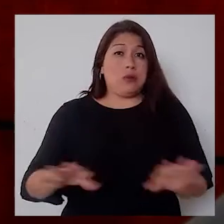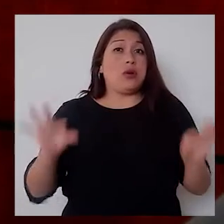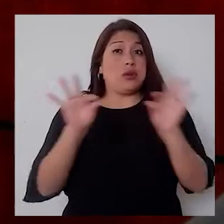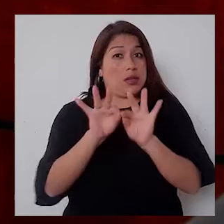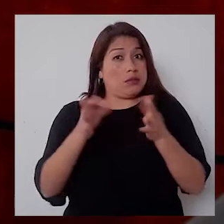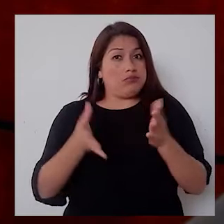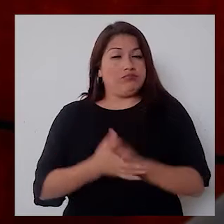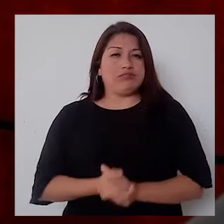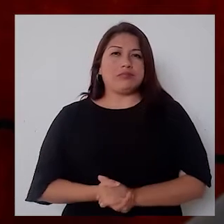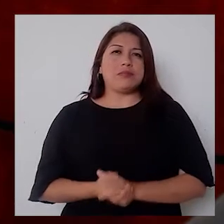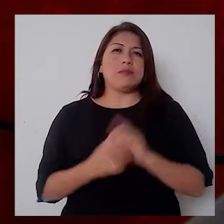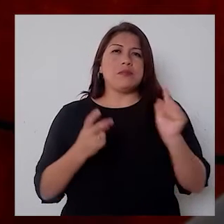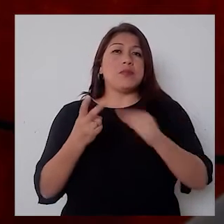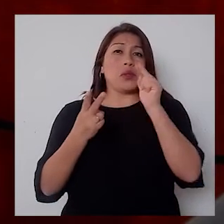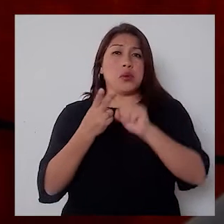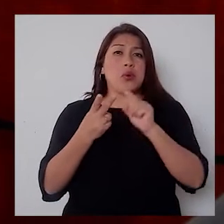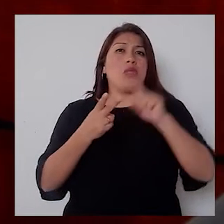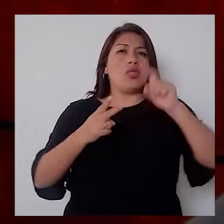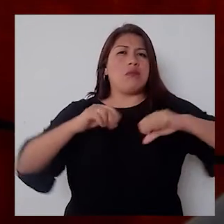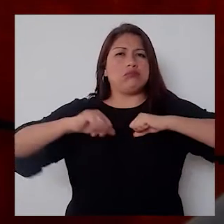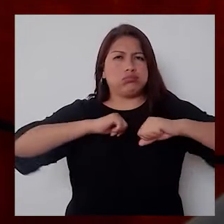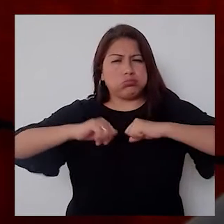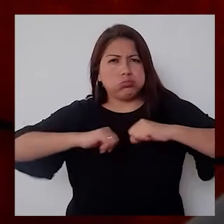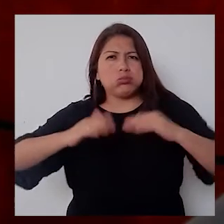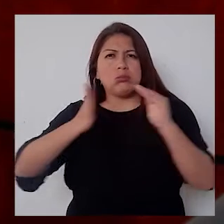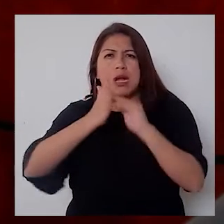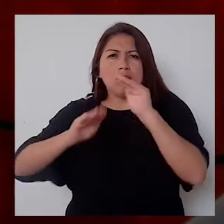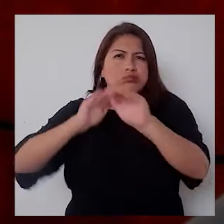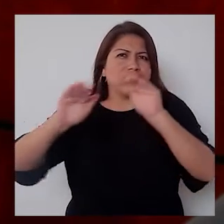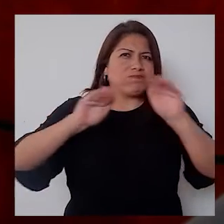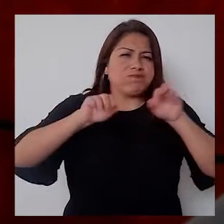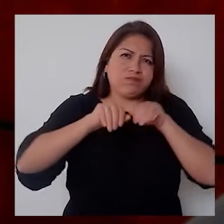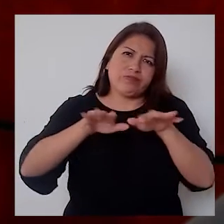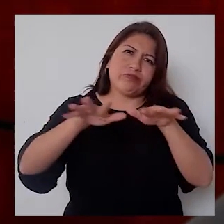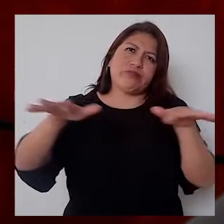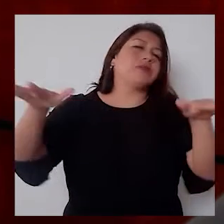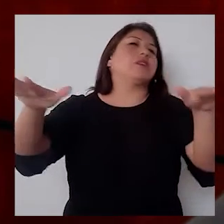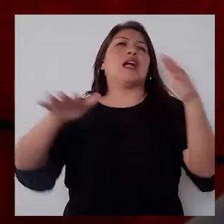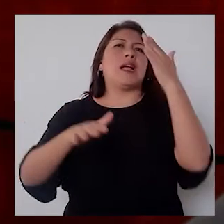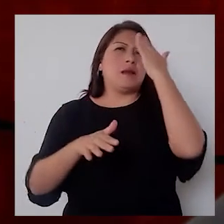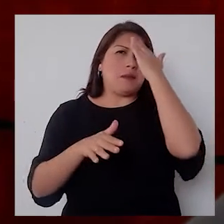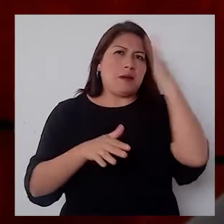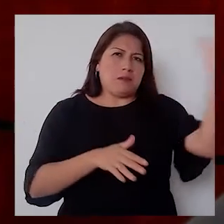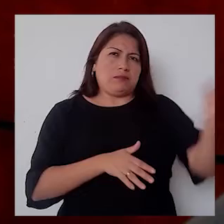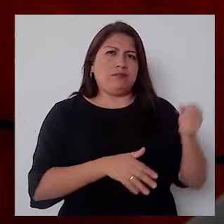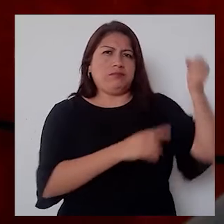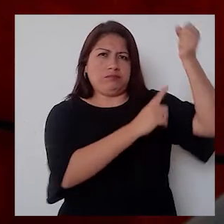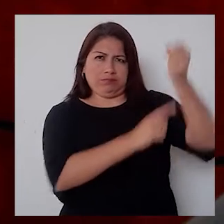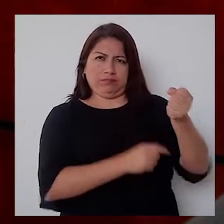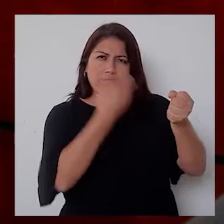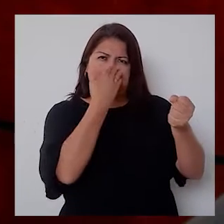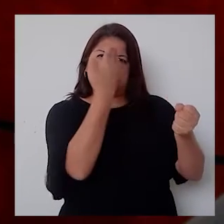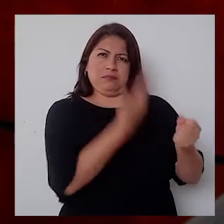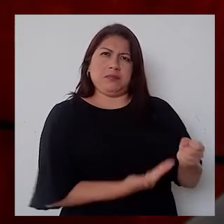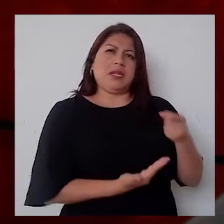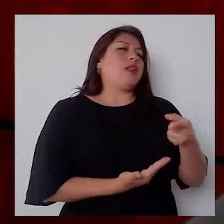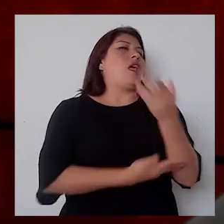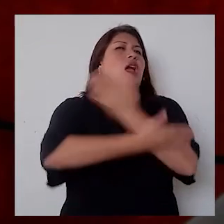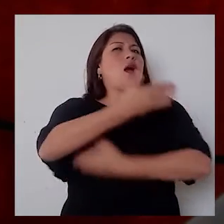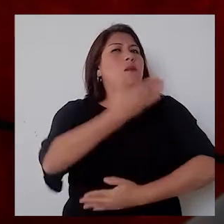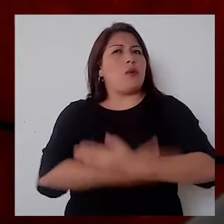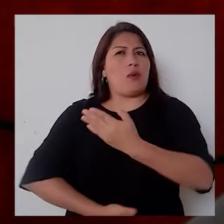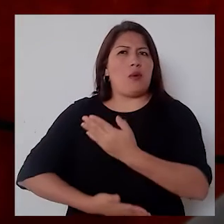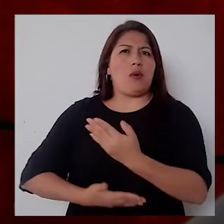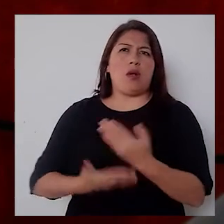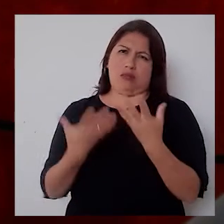fomentar o difundir los íconos, los héroes vivientes con algún tipo de discapacidad